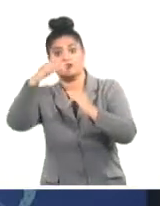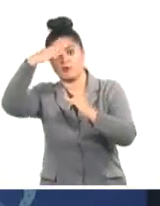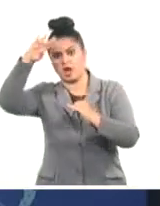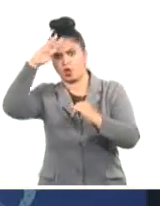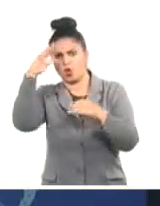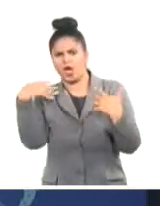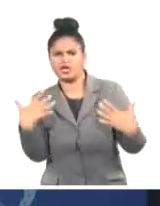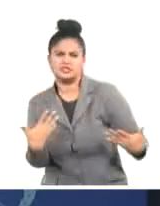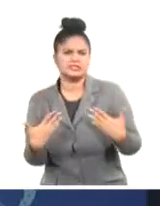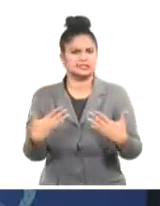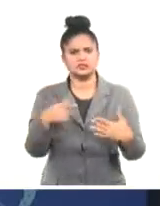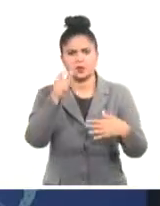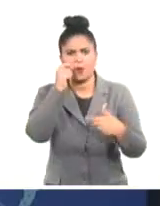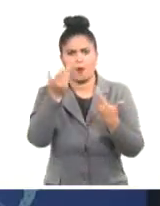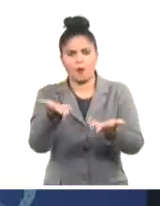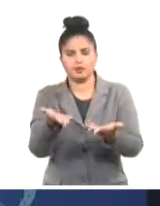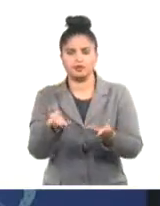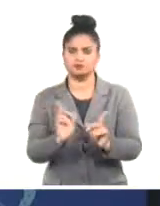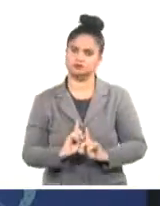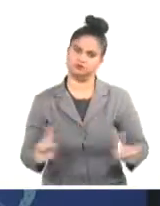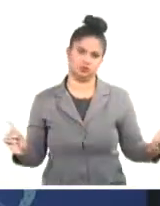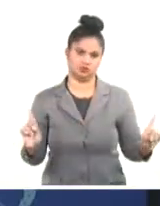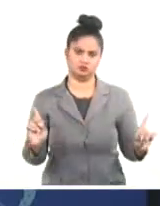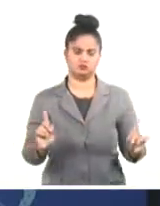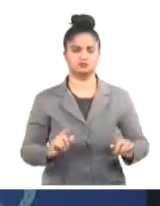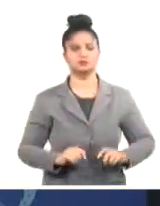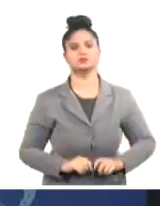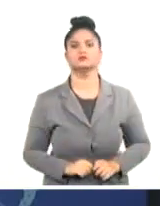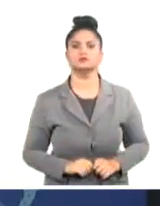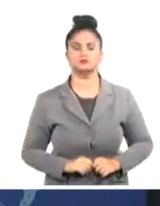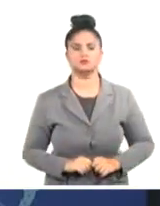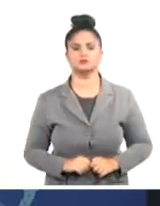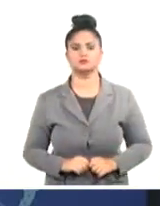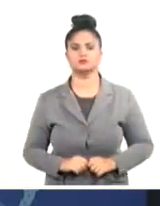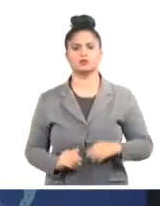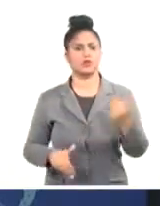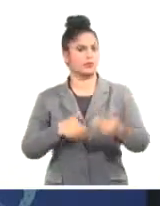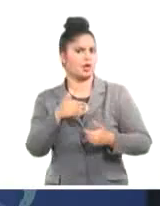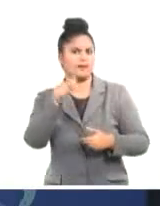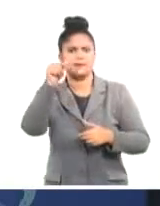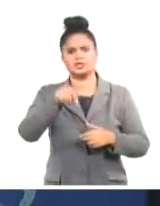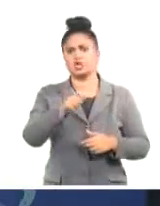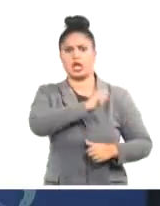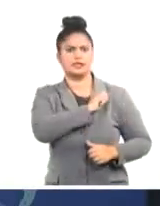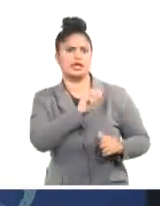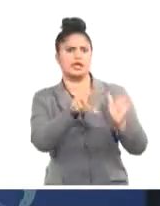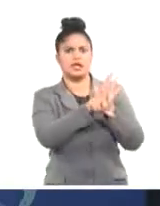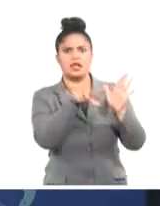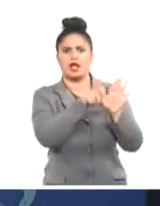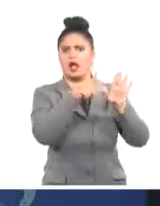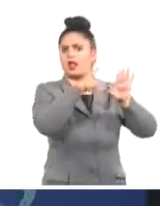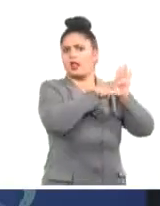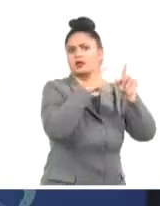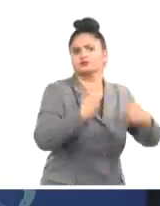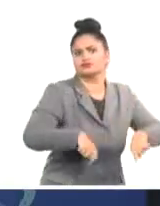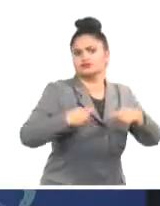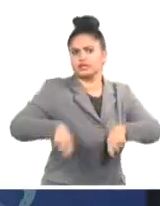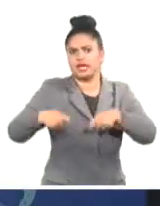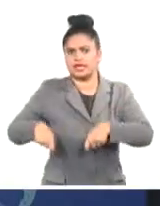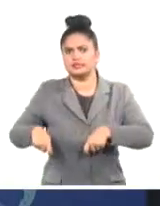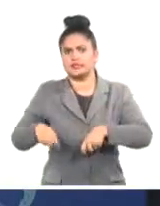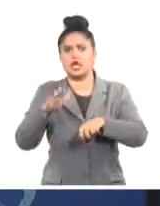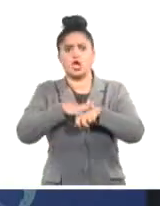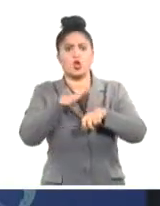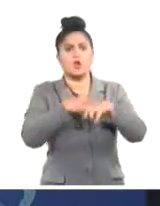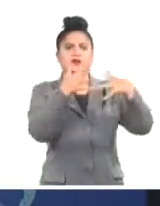piratería aérea constituyen delitos tipificados en varios convenios internacionales ratificados por Cuba y los Estados